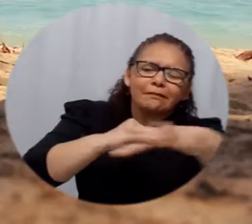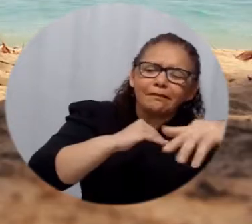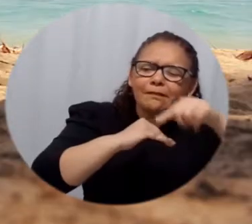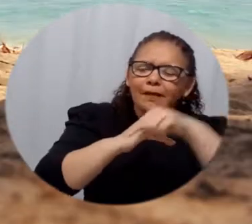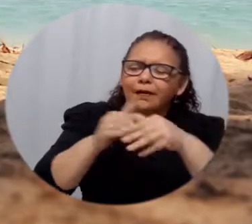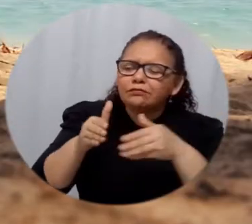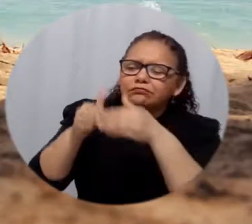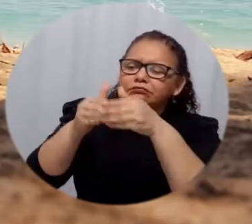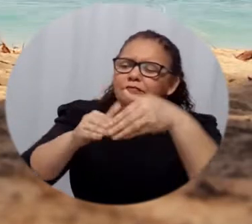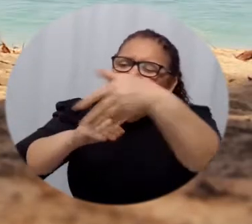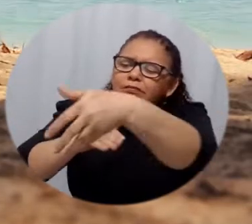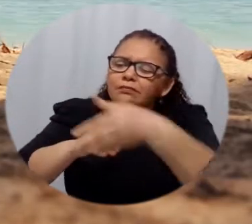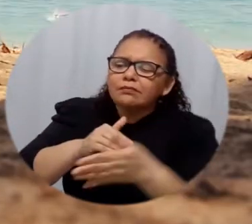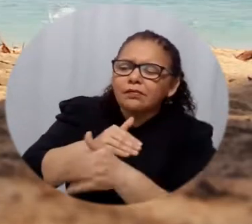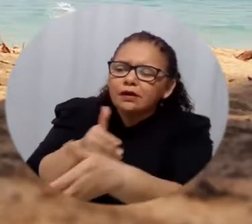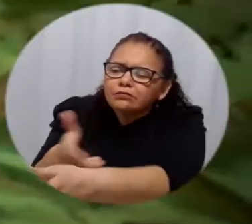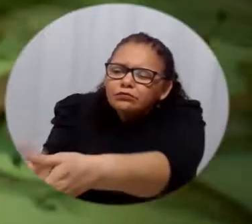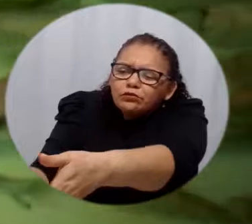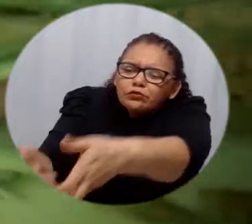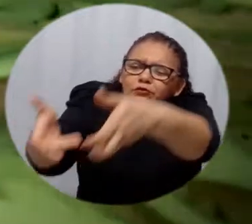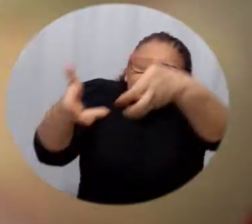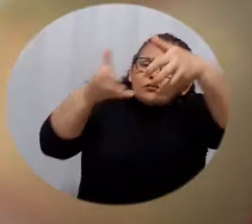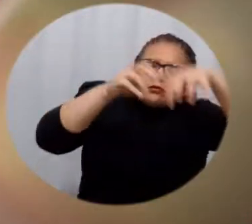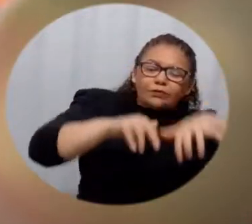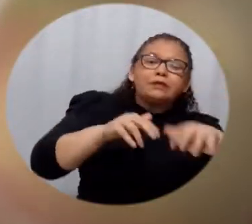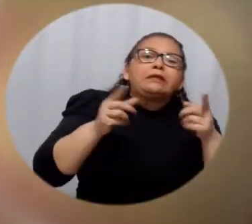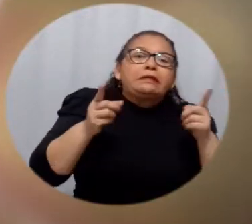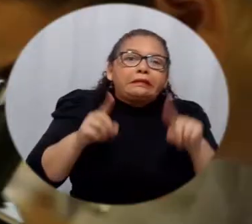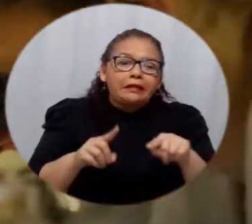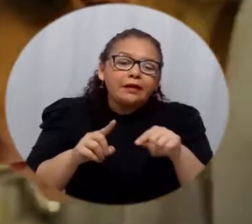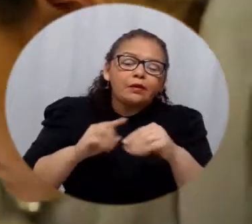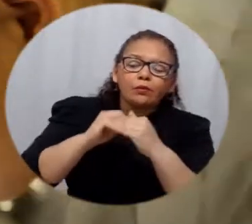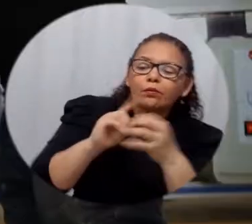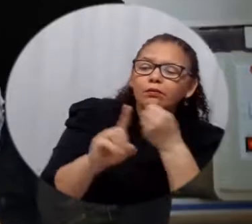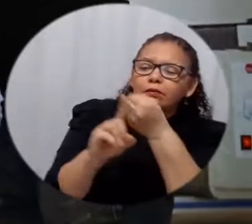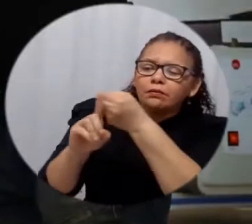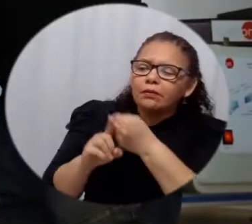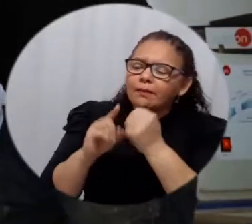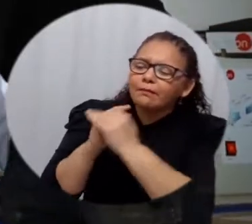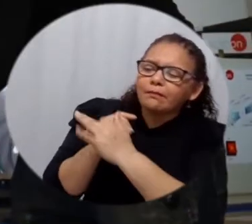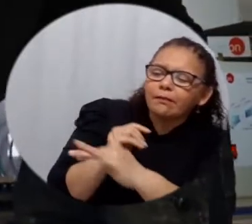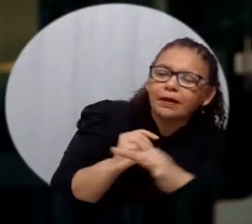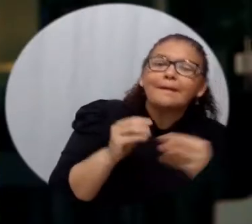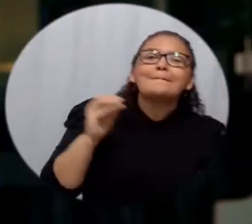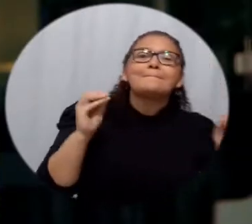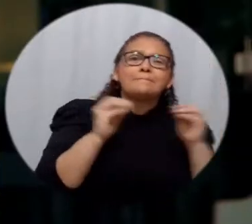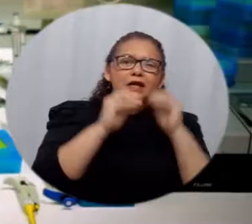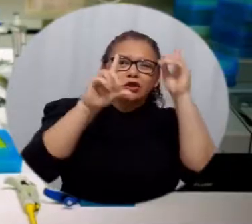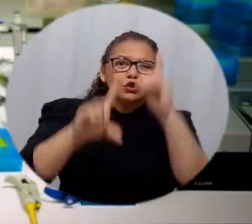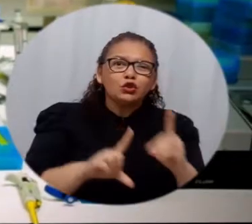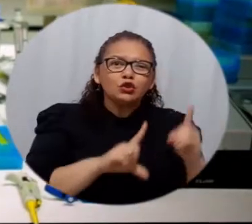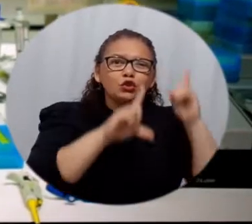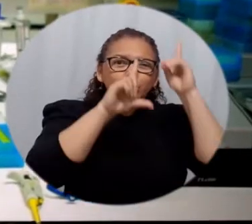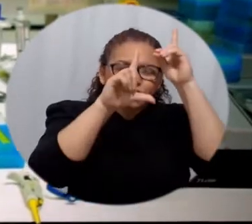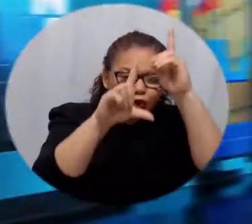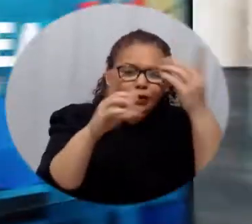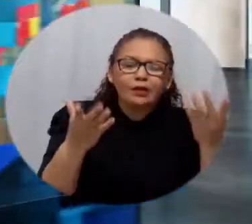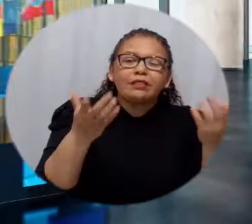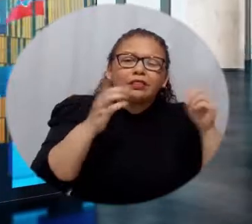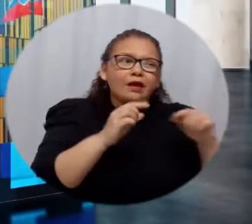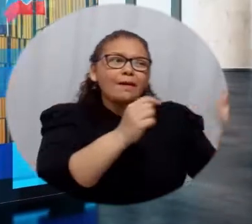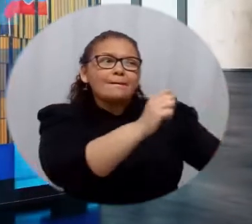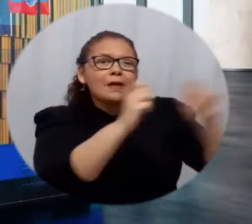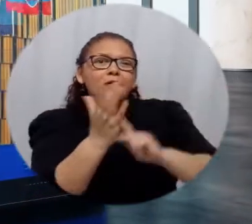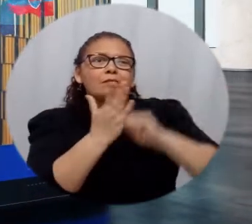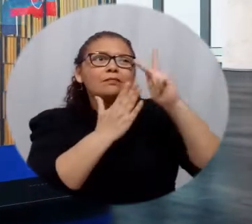se avanzará en la construcción de un doctorado, en la movilidad internacional de estudiantes y docentes y en la financiación de proyectos por parte de la Comisión